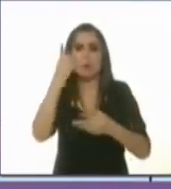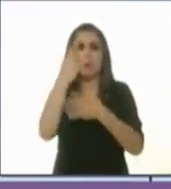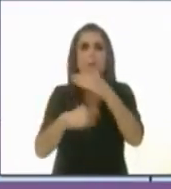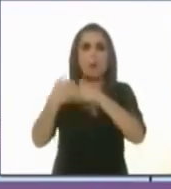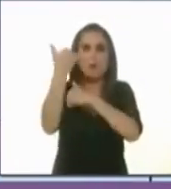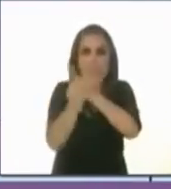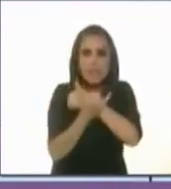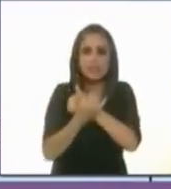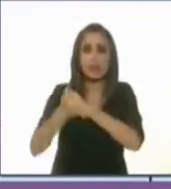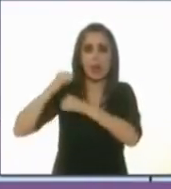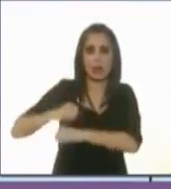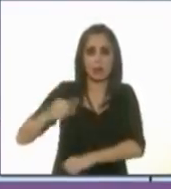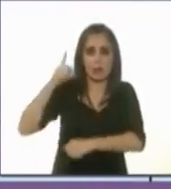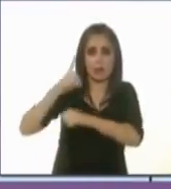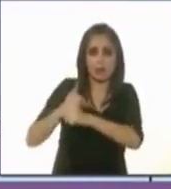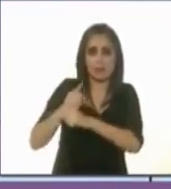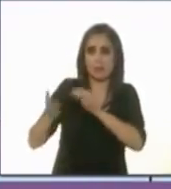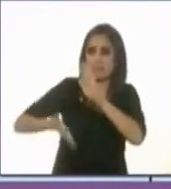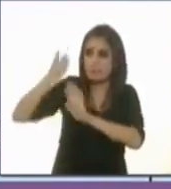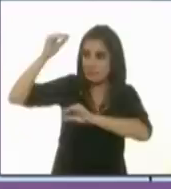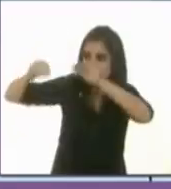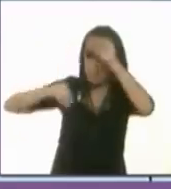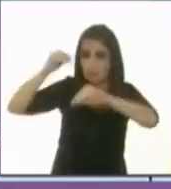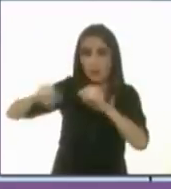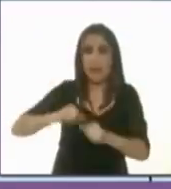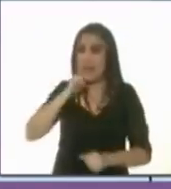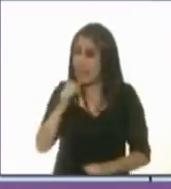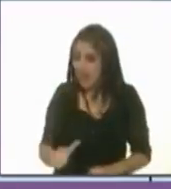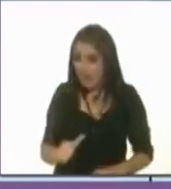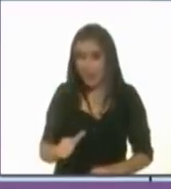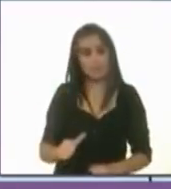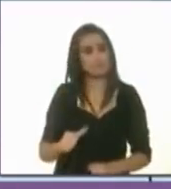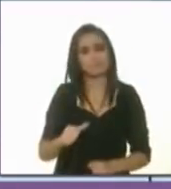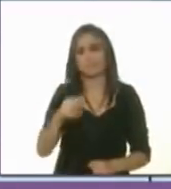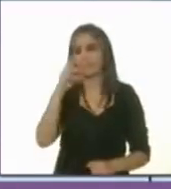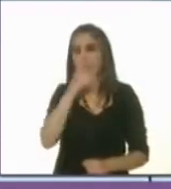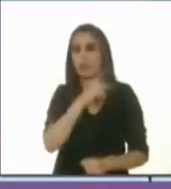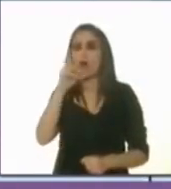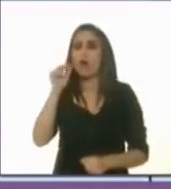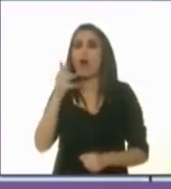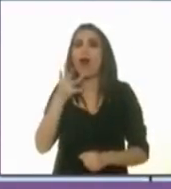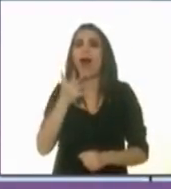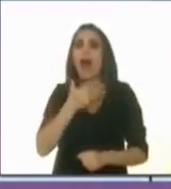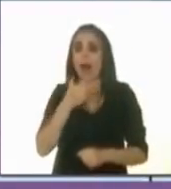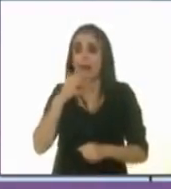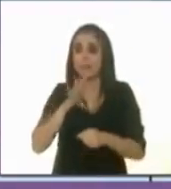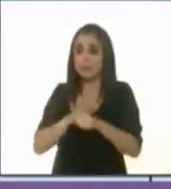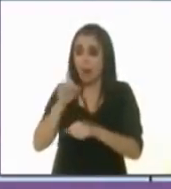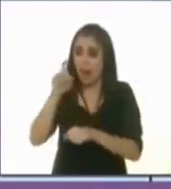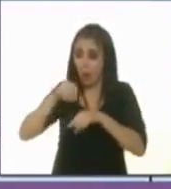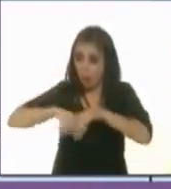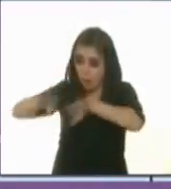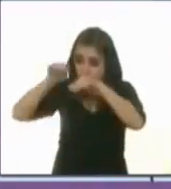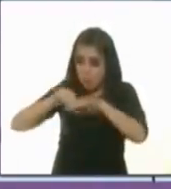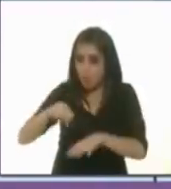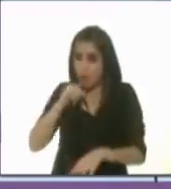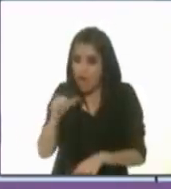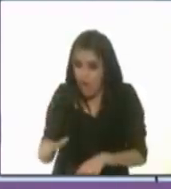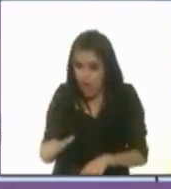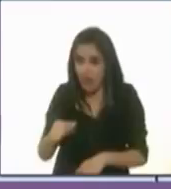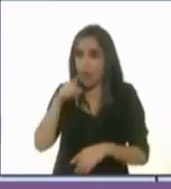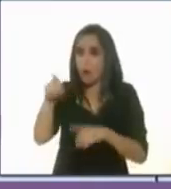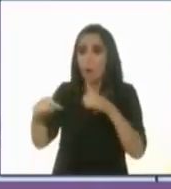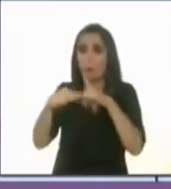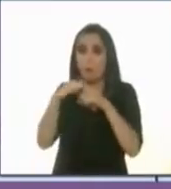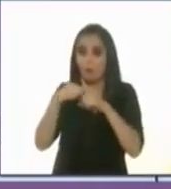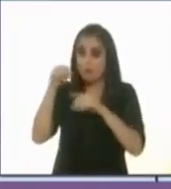autorizado de megaconstrucción si no hay suficiencia de agua y una valoración positiva de